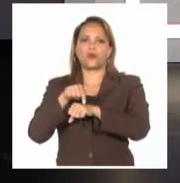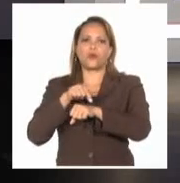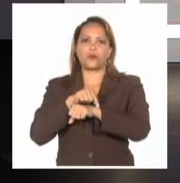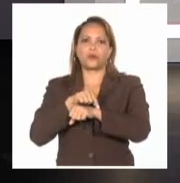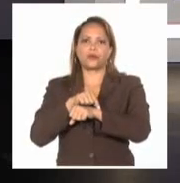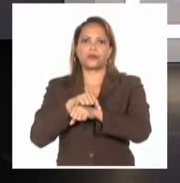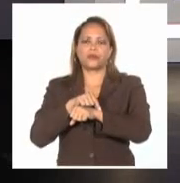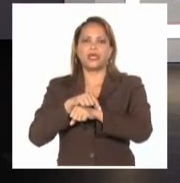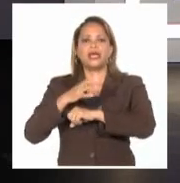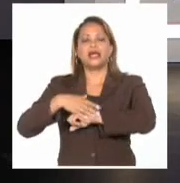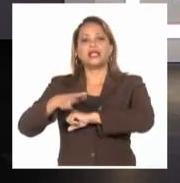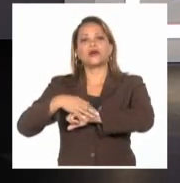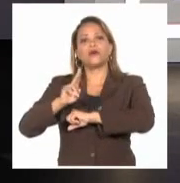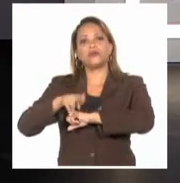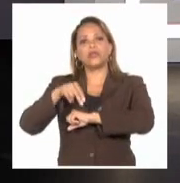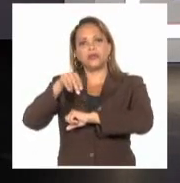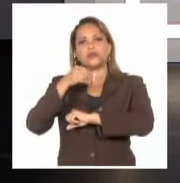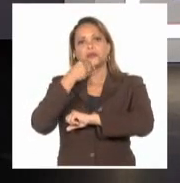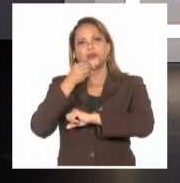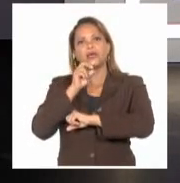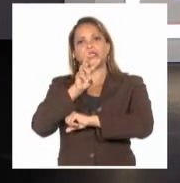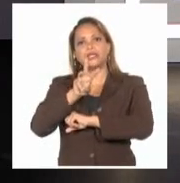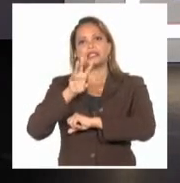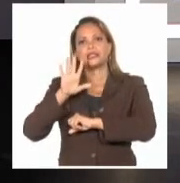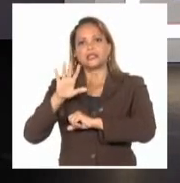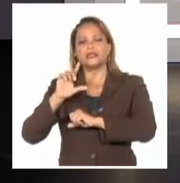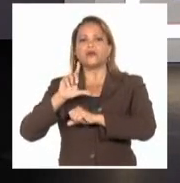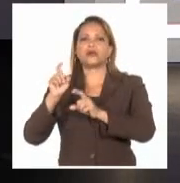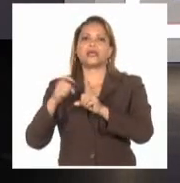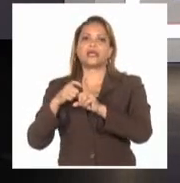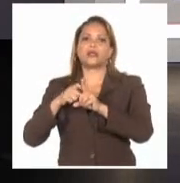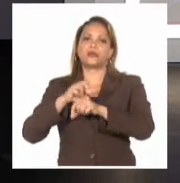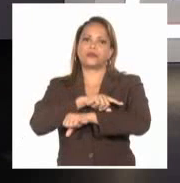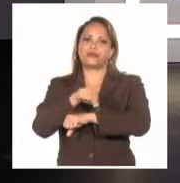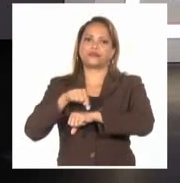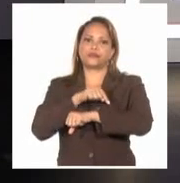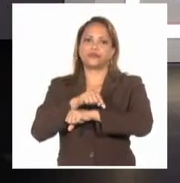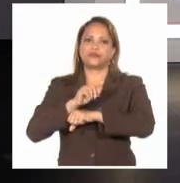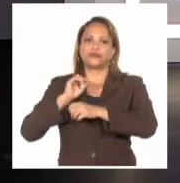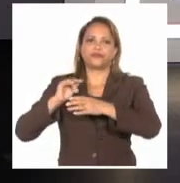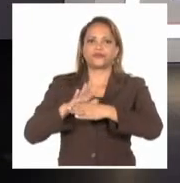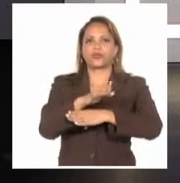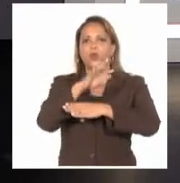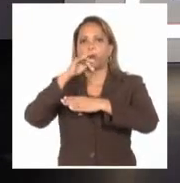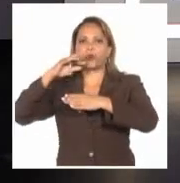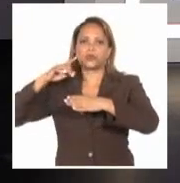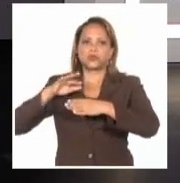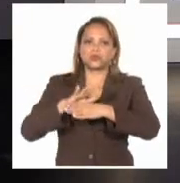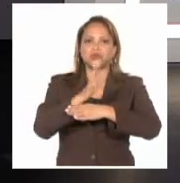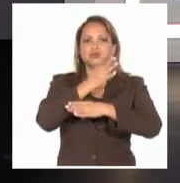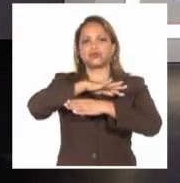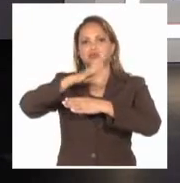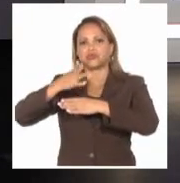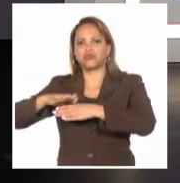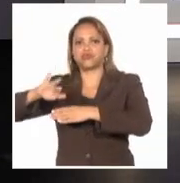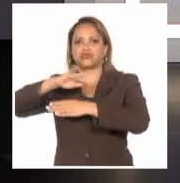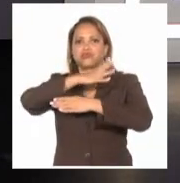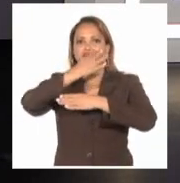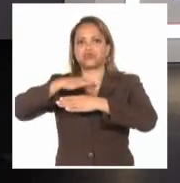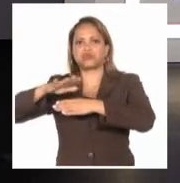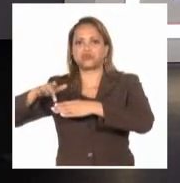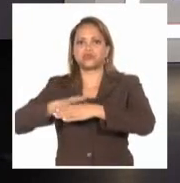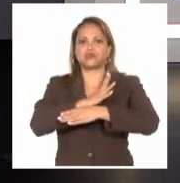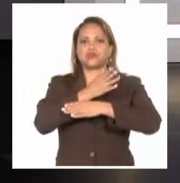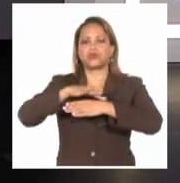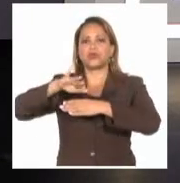donde llegarán a 35 kilómetros por hora con rachas superiores y por eso tendremos también marejadas que llegarán a ser fuertes desde